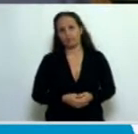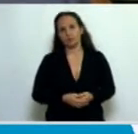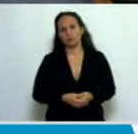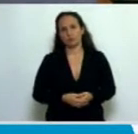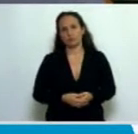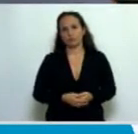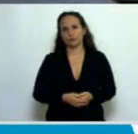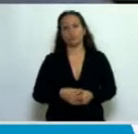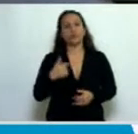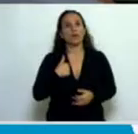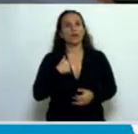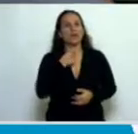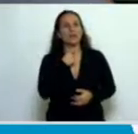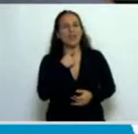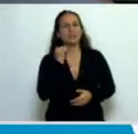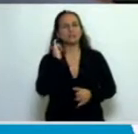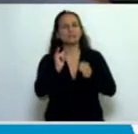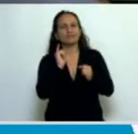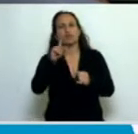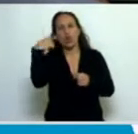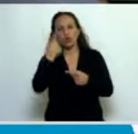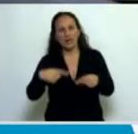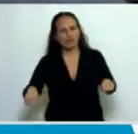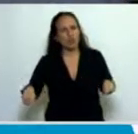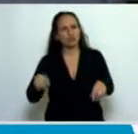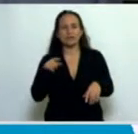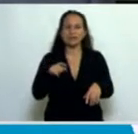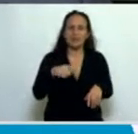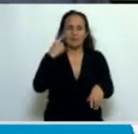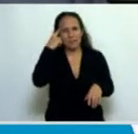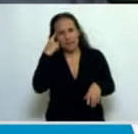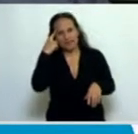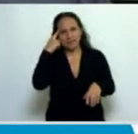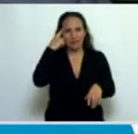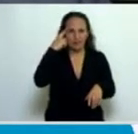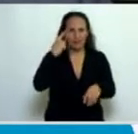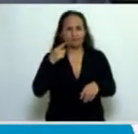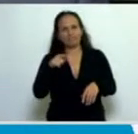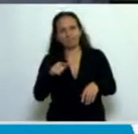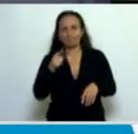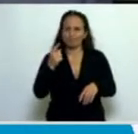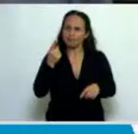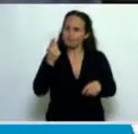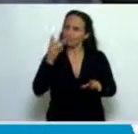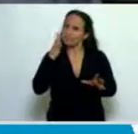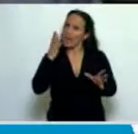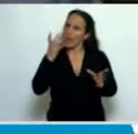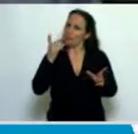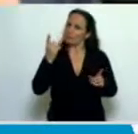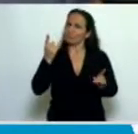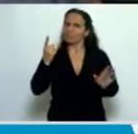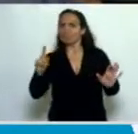Quiero destacar algunas otras cosas que también me parecen particularmente llamativas o